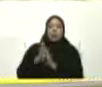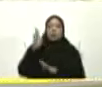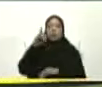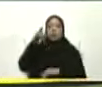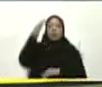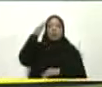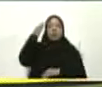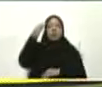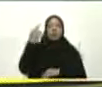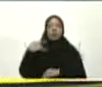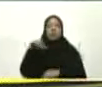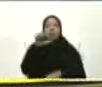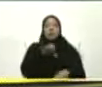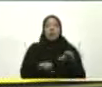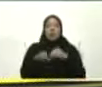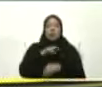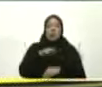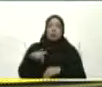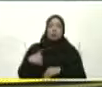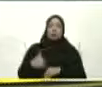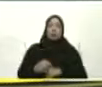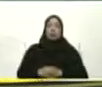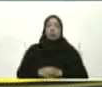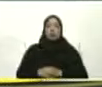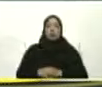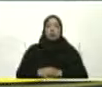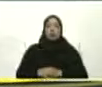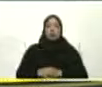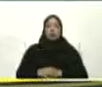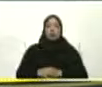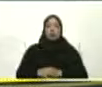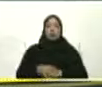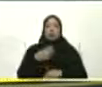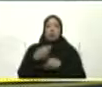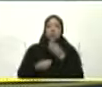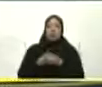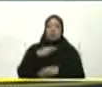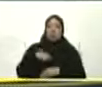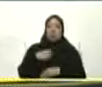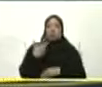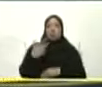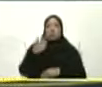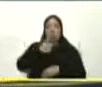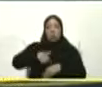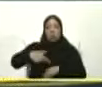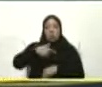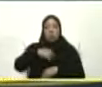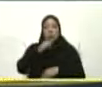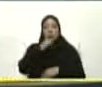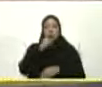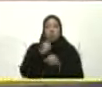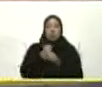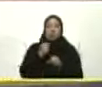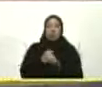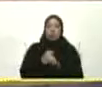sabe Que yo le dije A esos científicos ¿Verdad Silvia? Después de que nos mostraron Durante 3, 4 horas Una cantidad de cosas